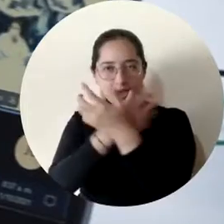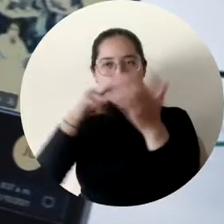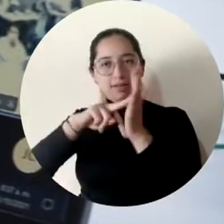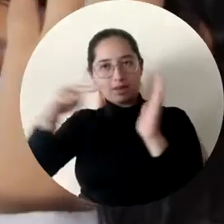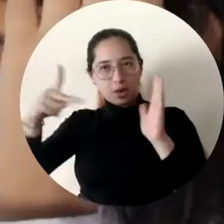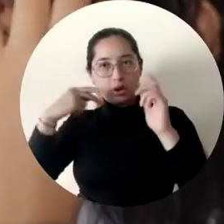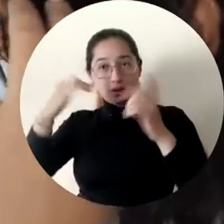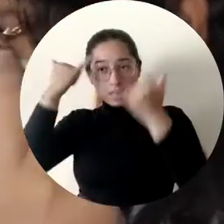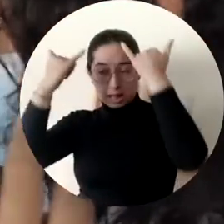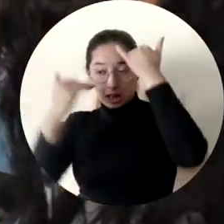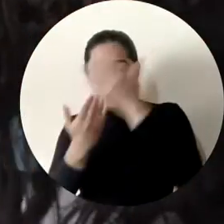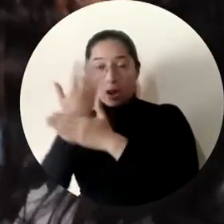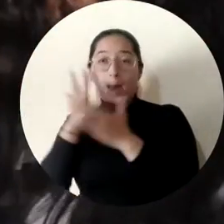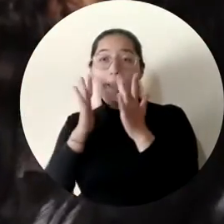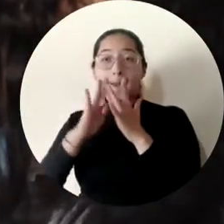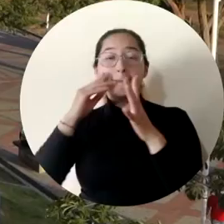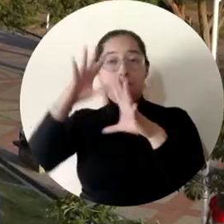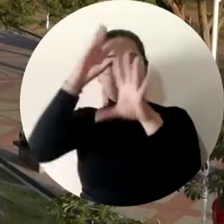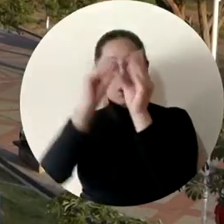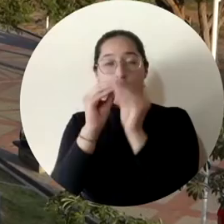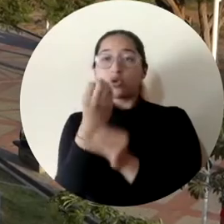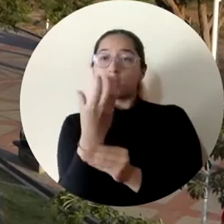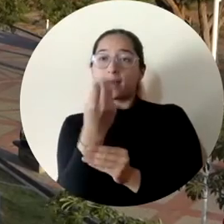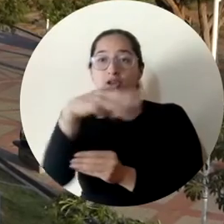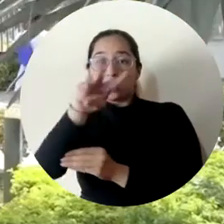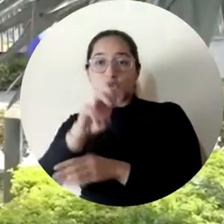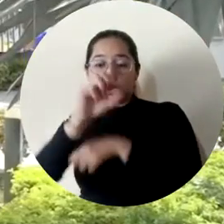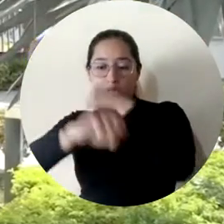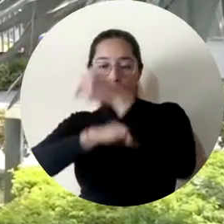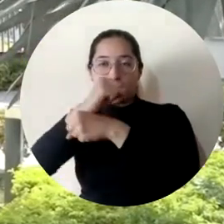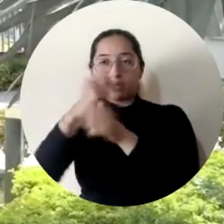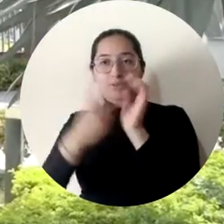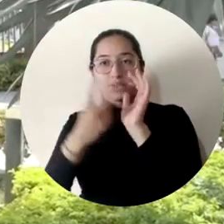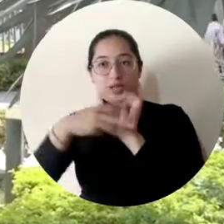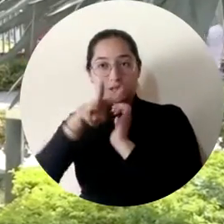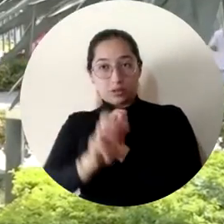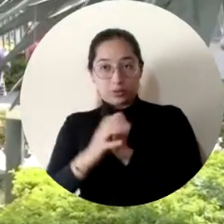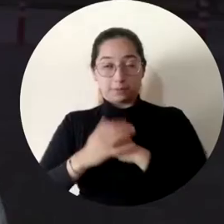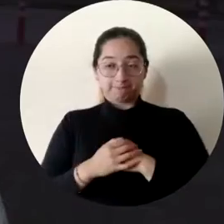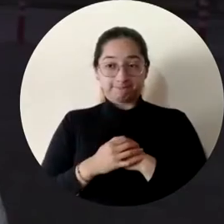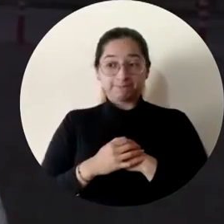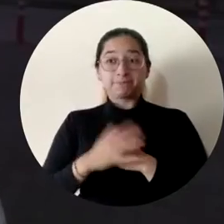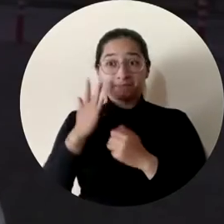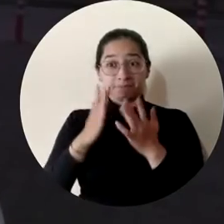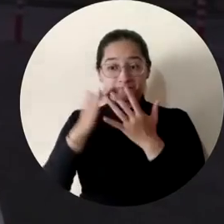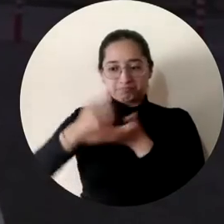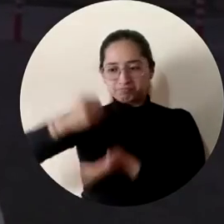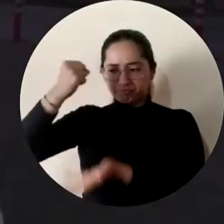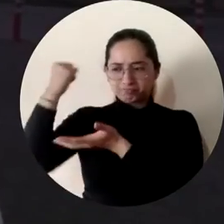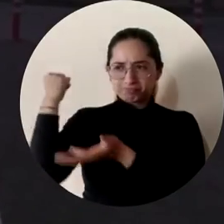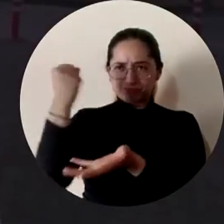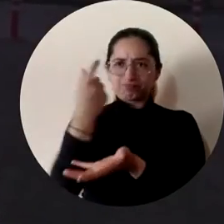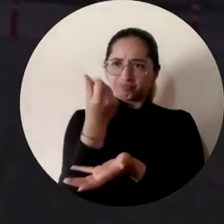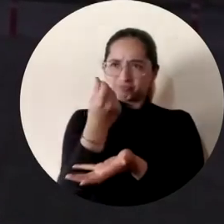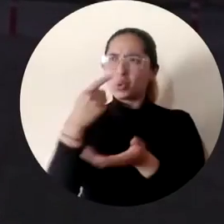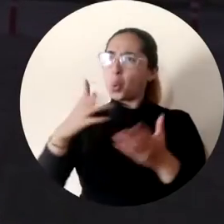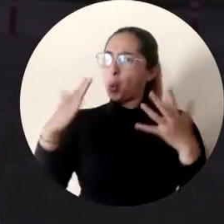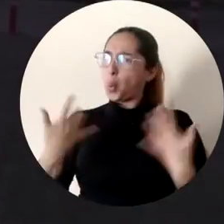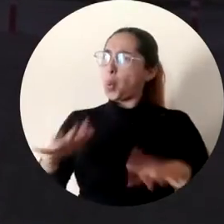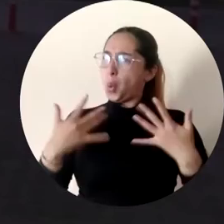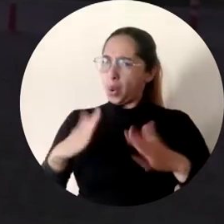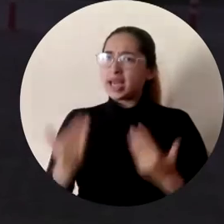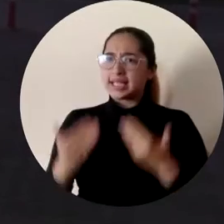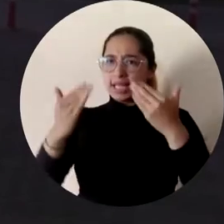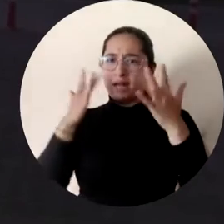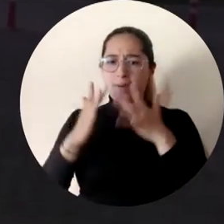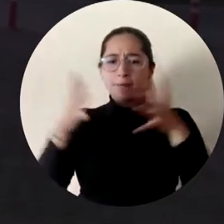ciencia, tecnología e innovación definidas en el Acuerdo Superior Número 18 de 2018. Con este recurso proyectaría un